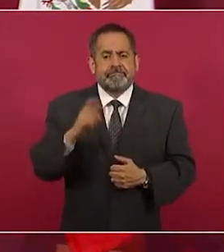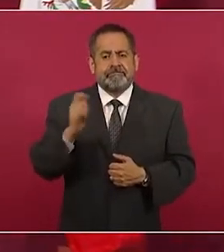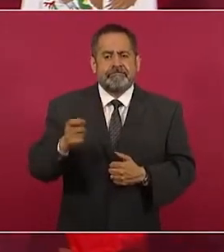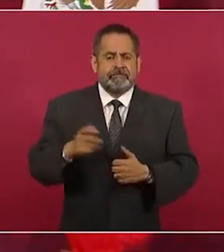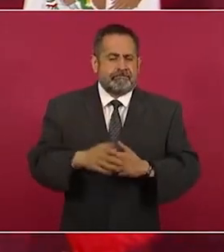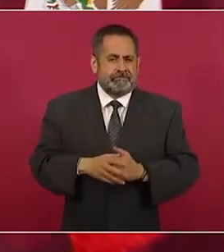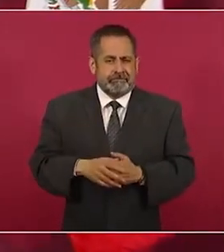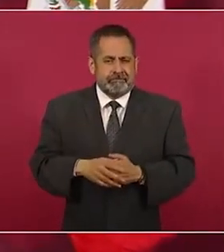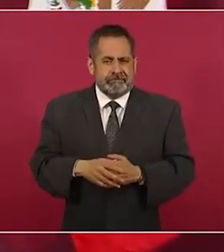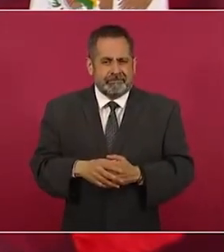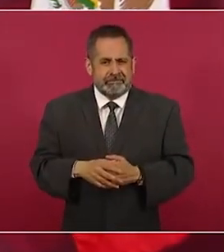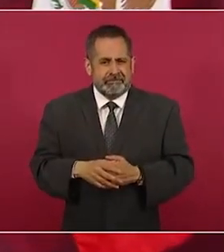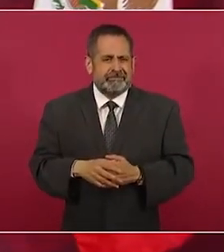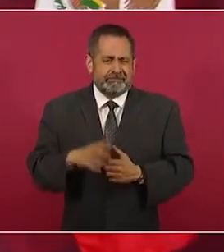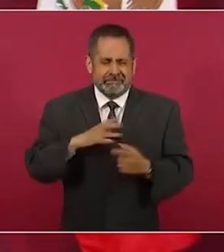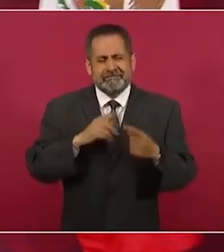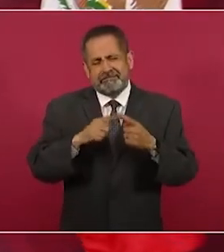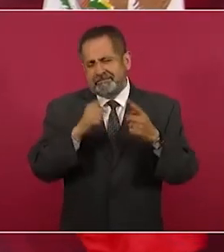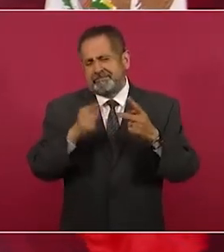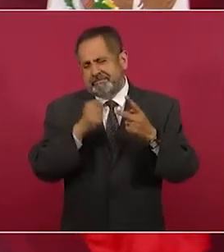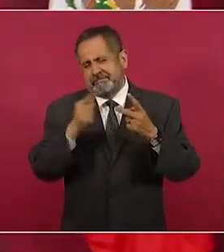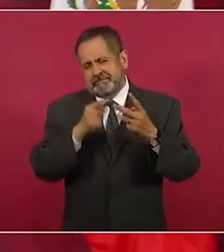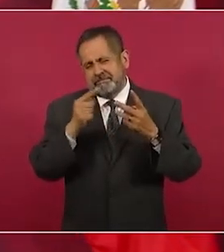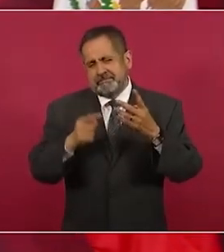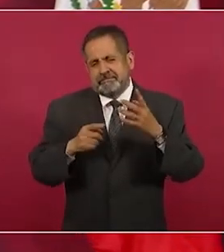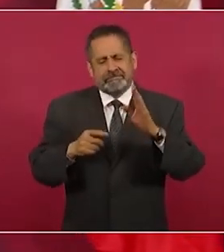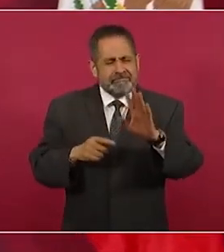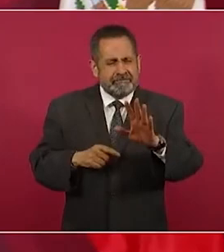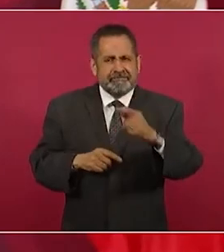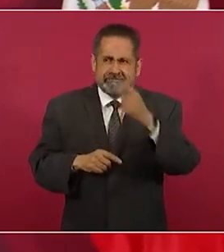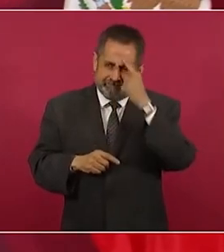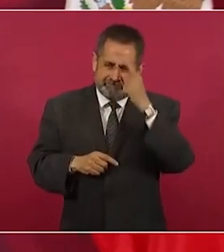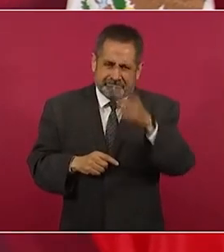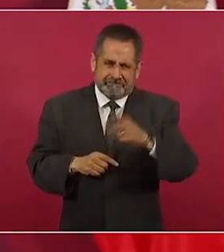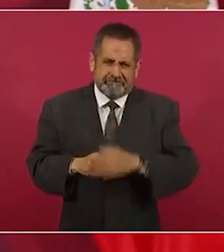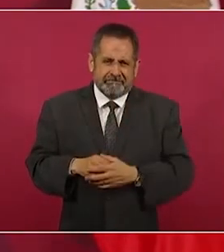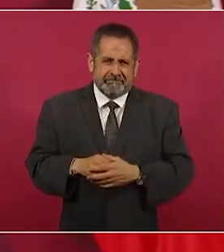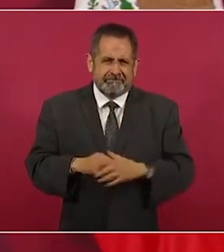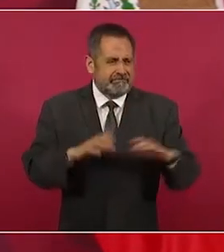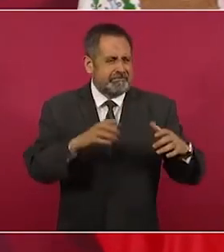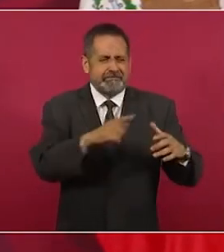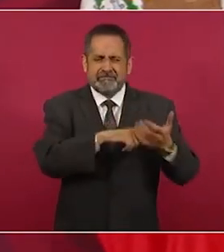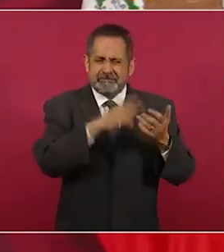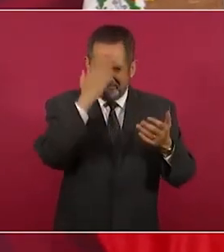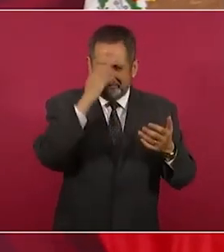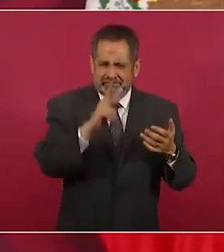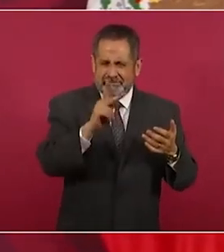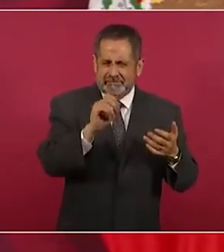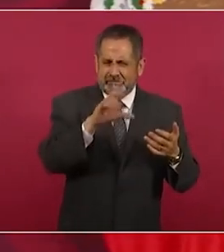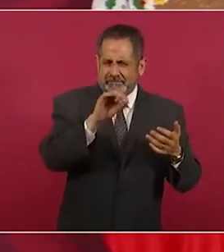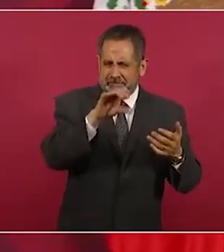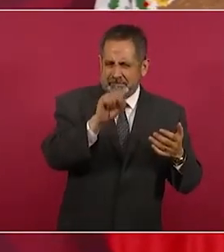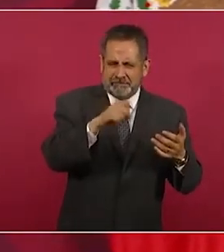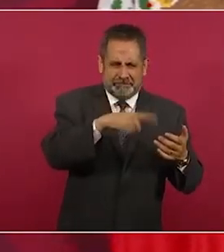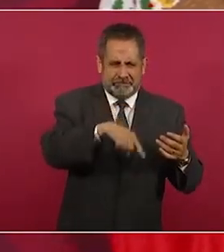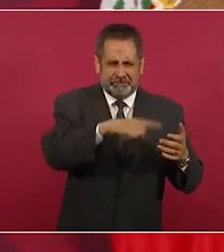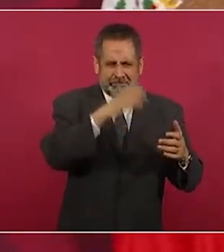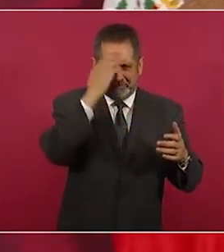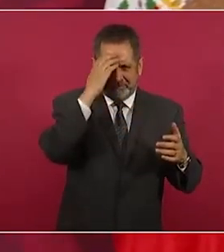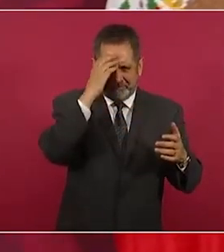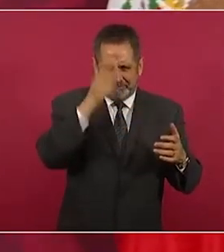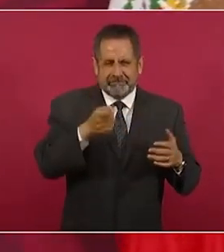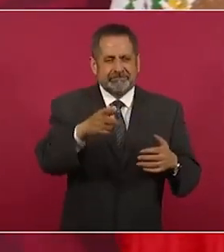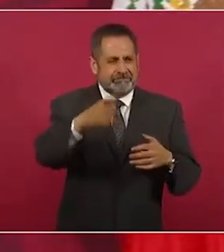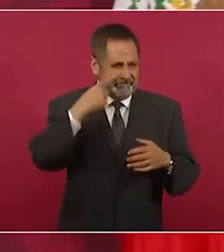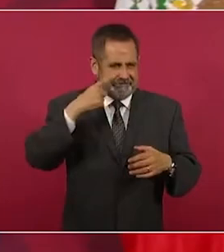incluidos otros episodios de los polcos, ahí lo